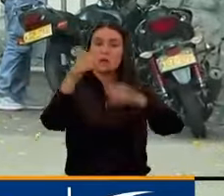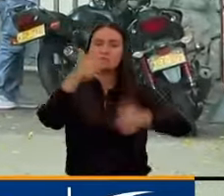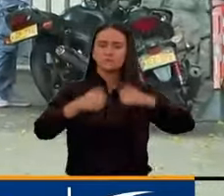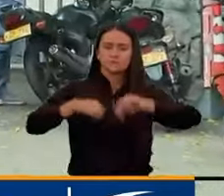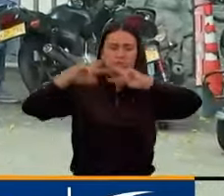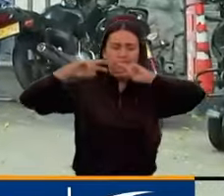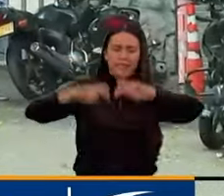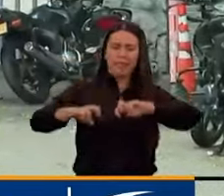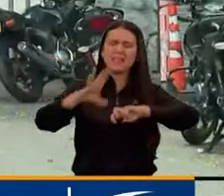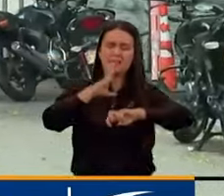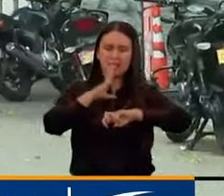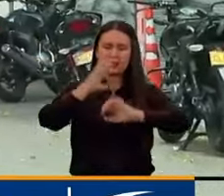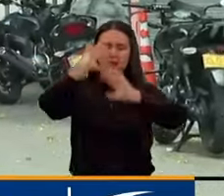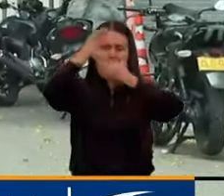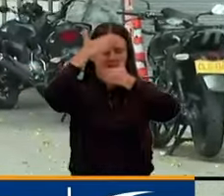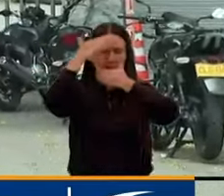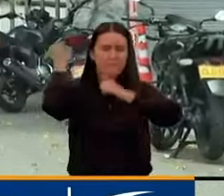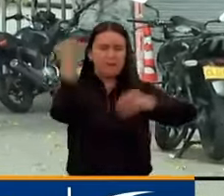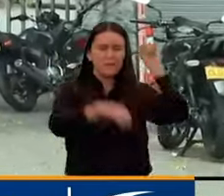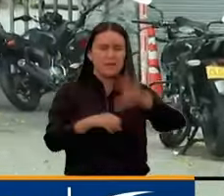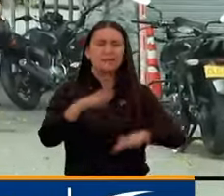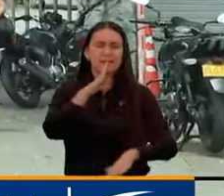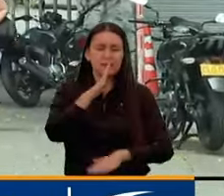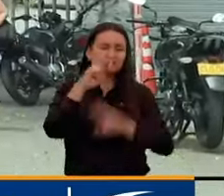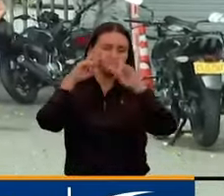está detrás de estos desmanes tan graves.